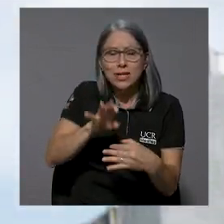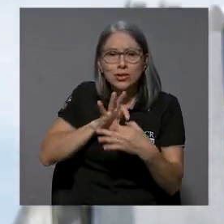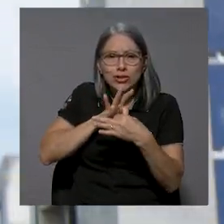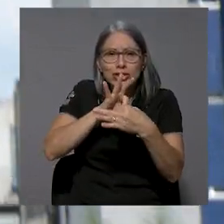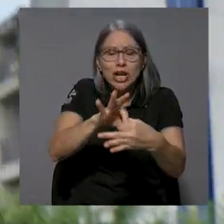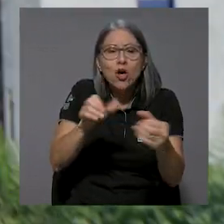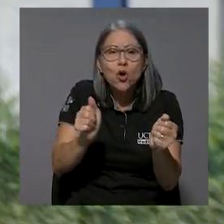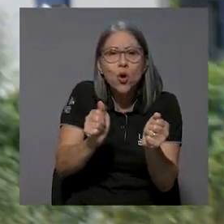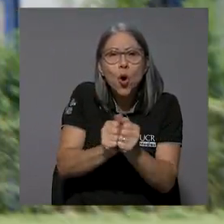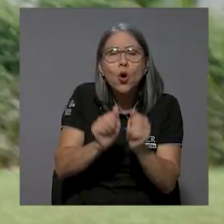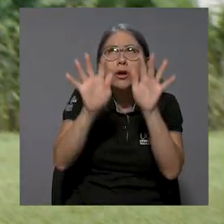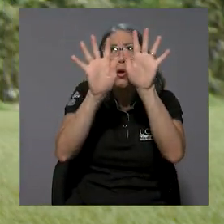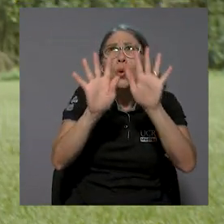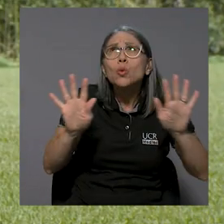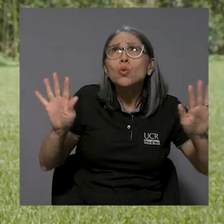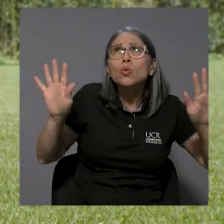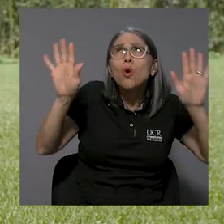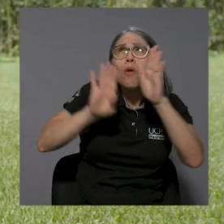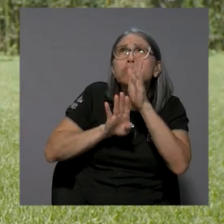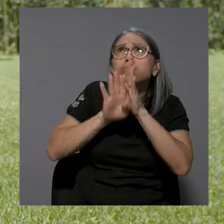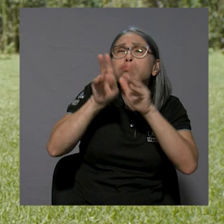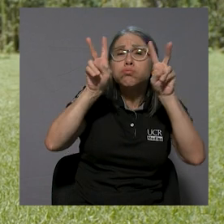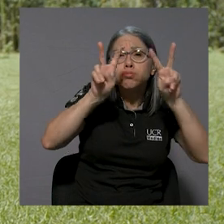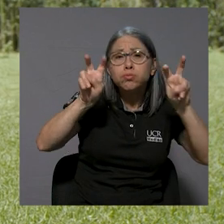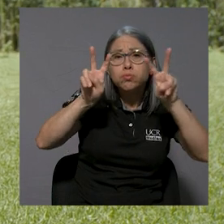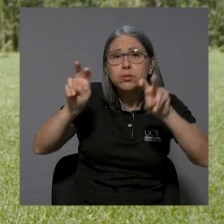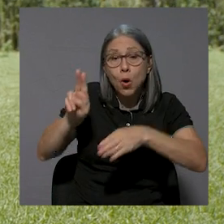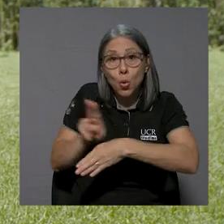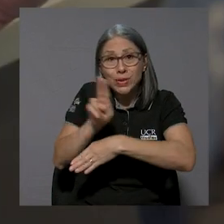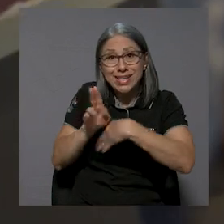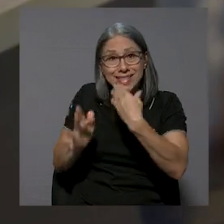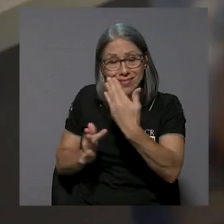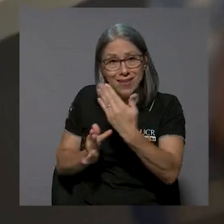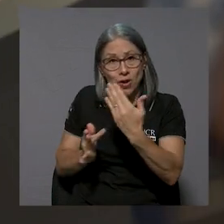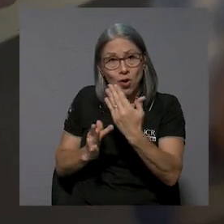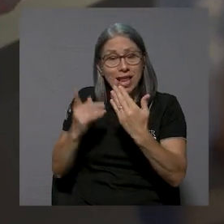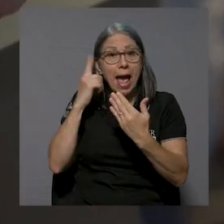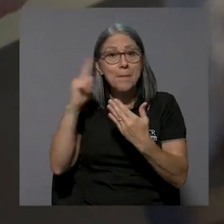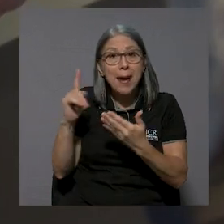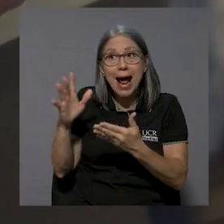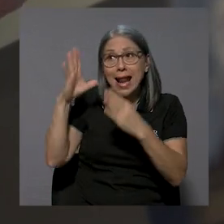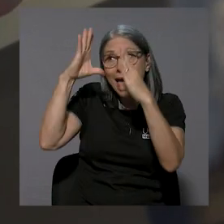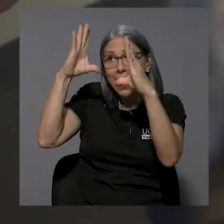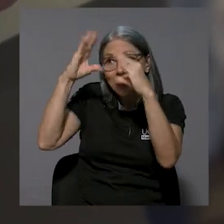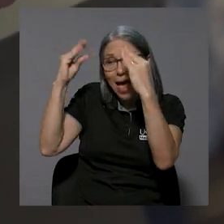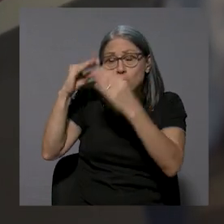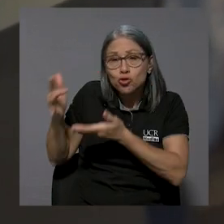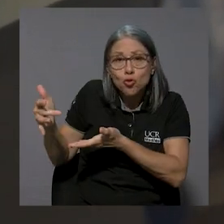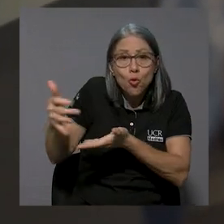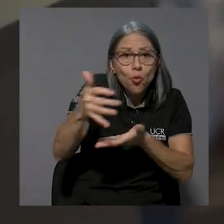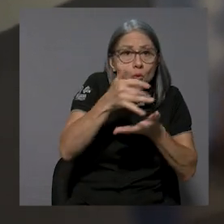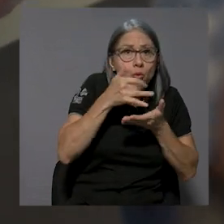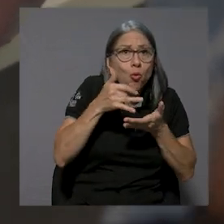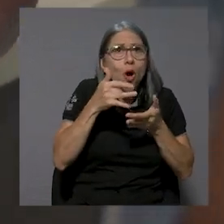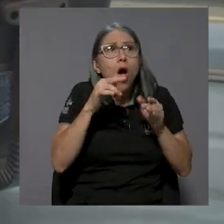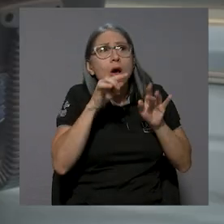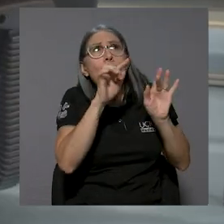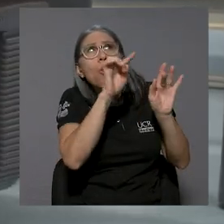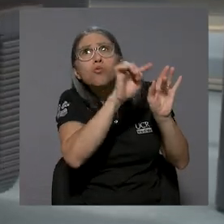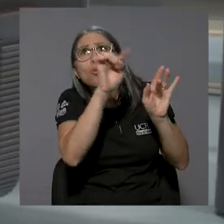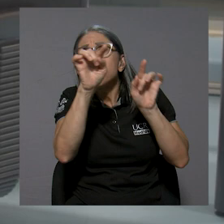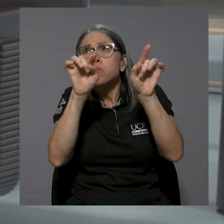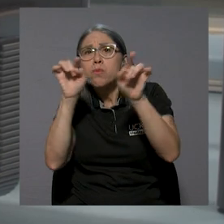proyectos relacionados con la exploración espacial que utilizan esa tecnología para proveer datos, coordenadas,